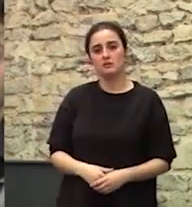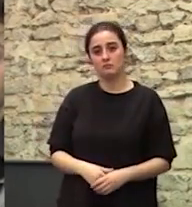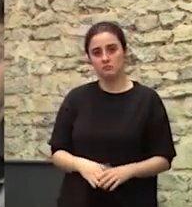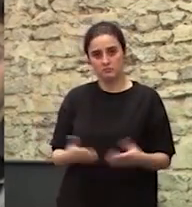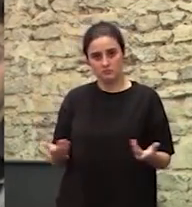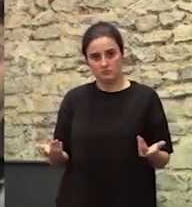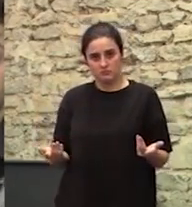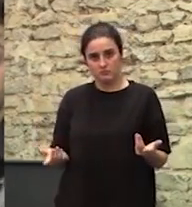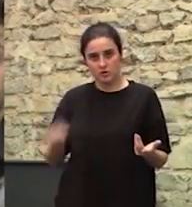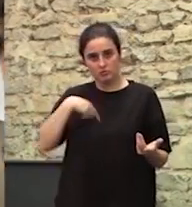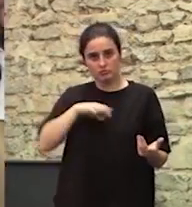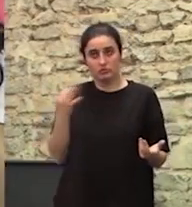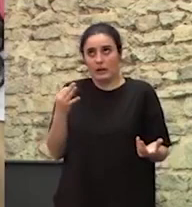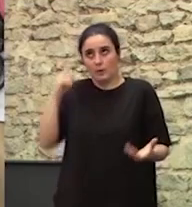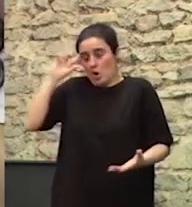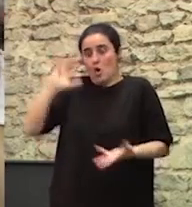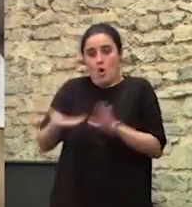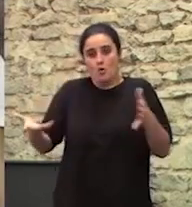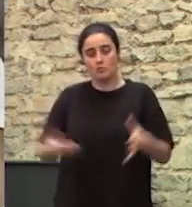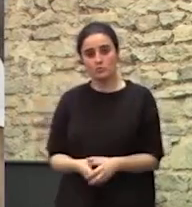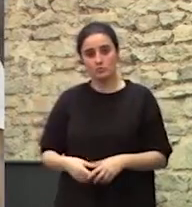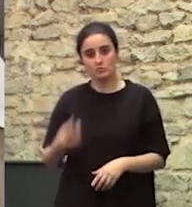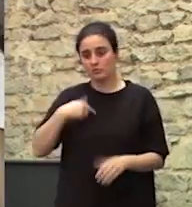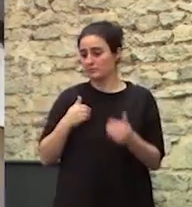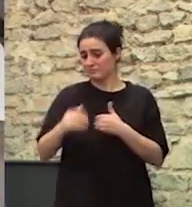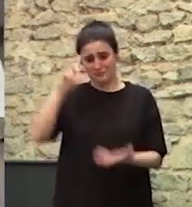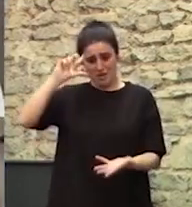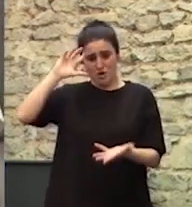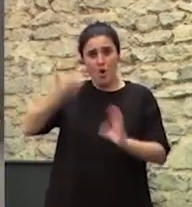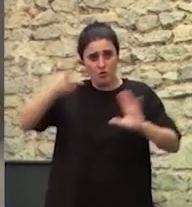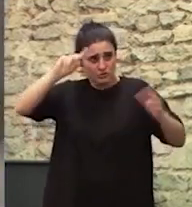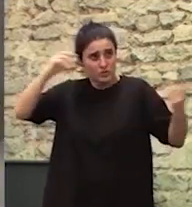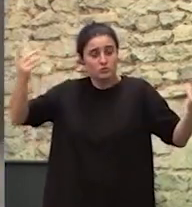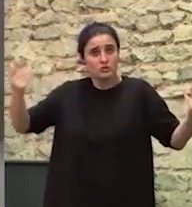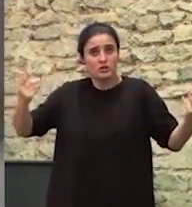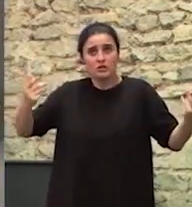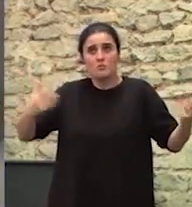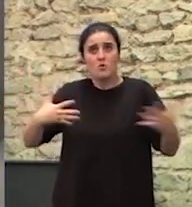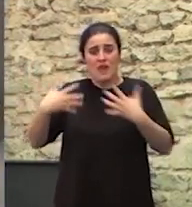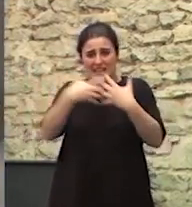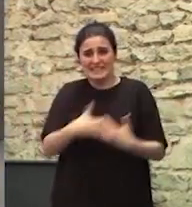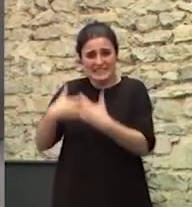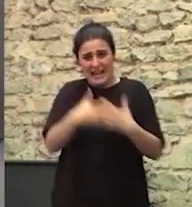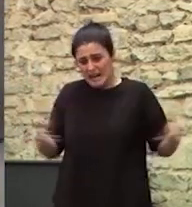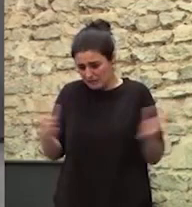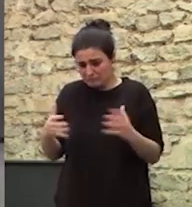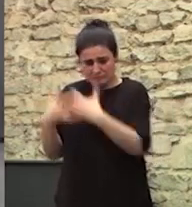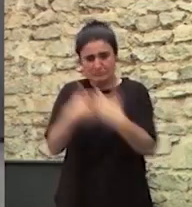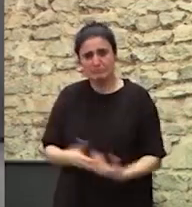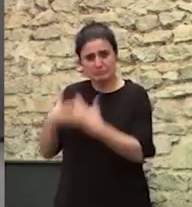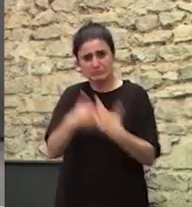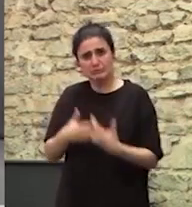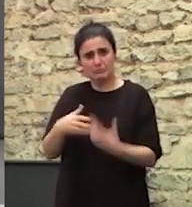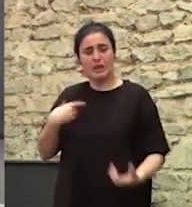Si es que nos teníamos que volver locos Nos teníamos que volver locos Y yo qué sé, montar una guerrilla Para que nos